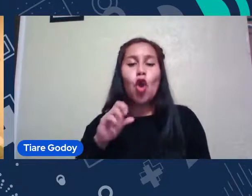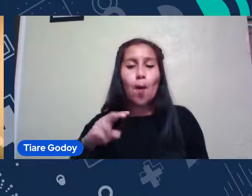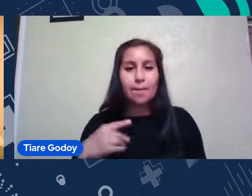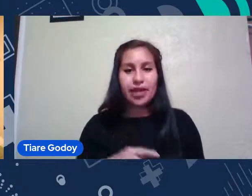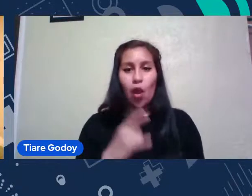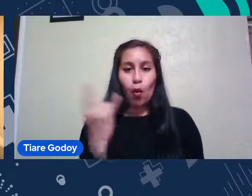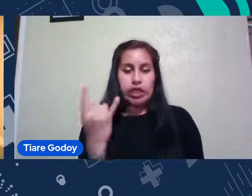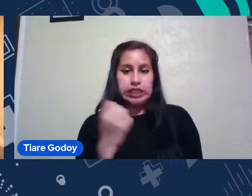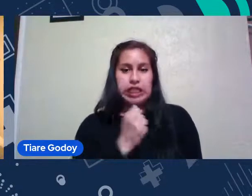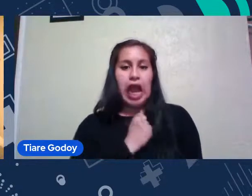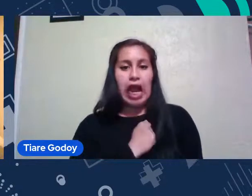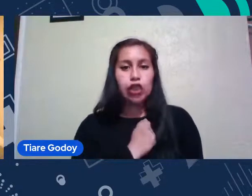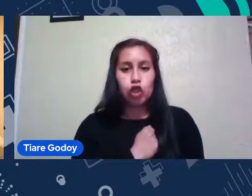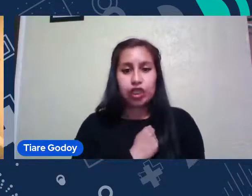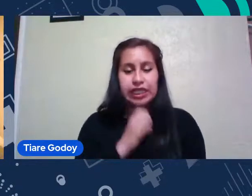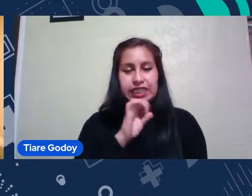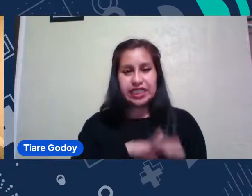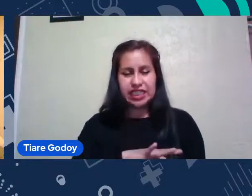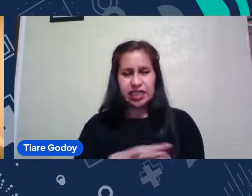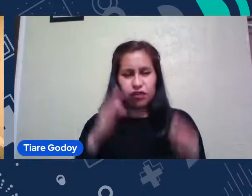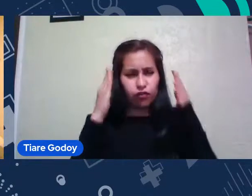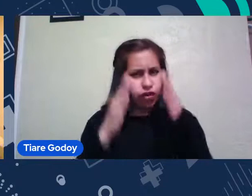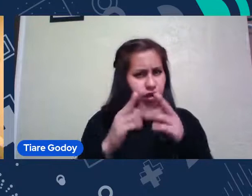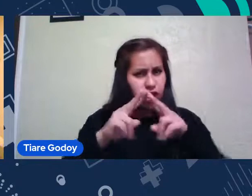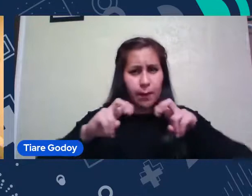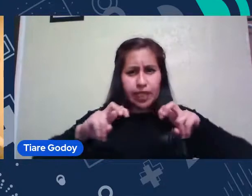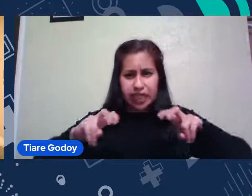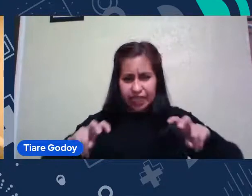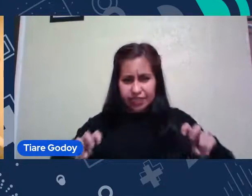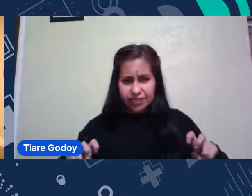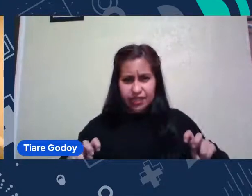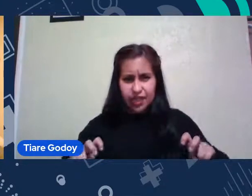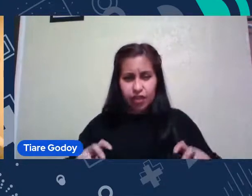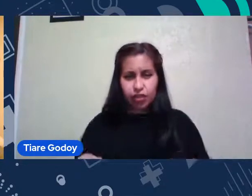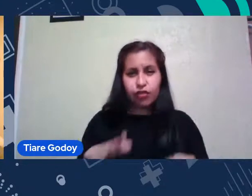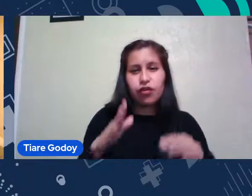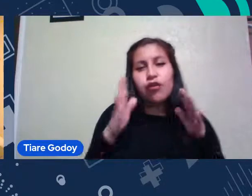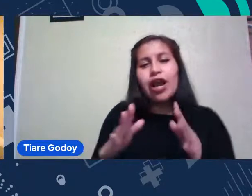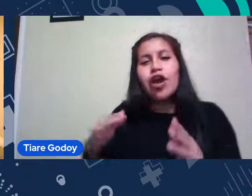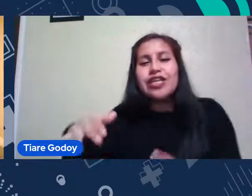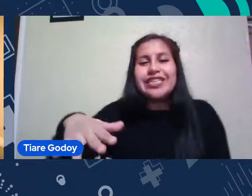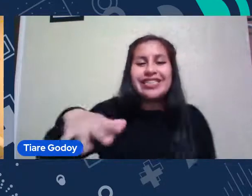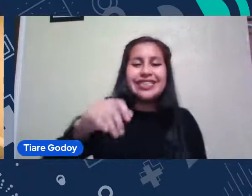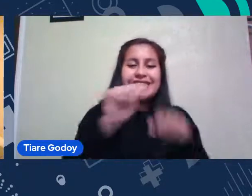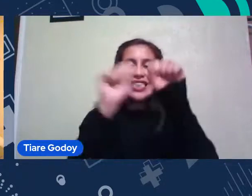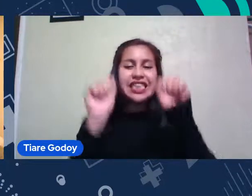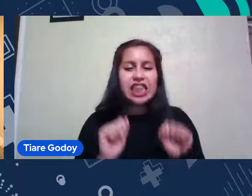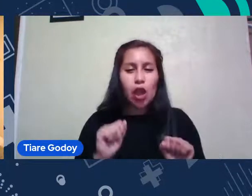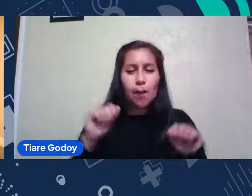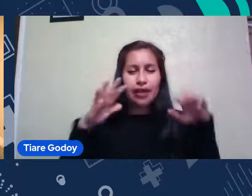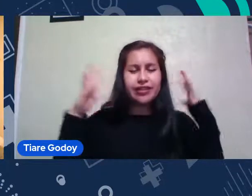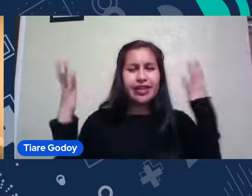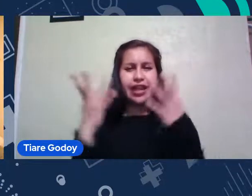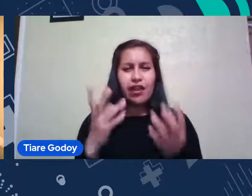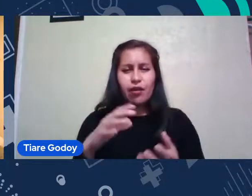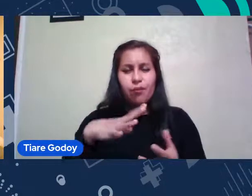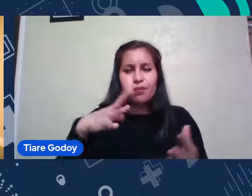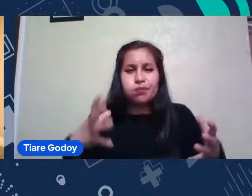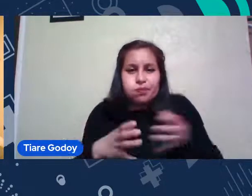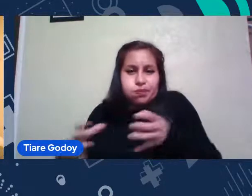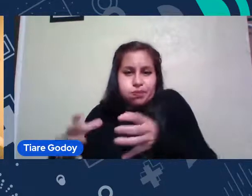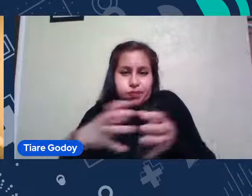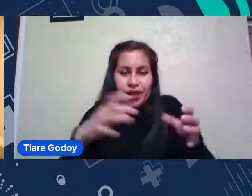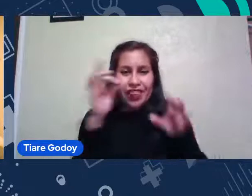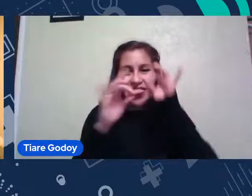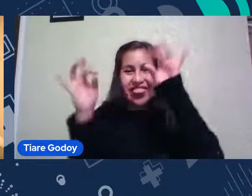Chile, y se ha dedicado a la investigación caracterizando los sistemas estelares compactos en el cúmulo de estrellas coma, en el